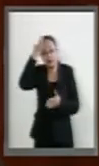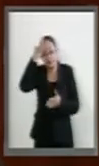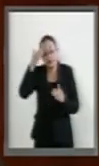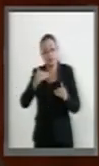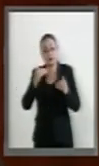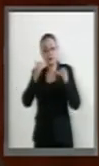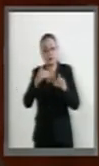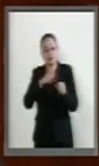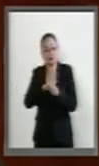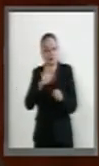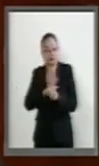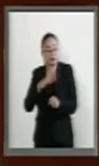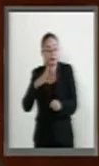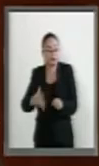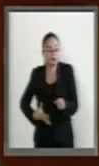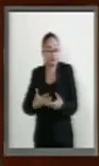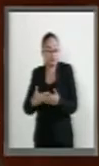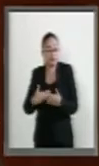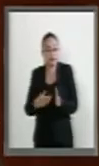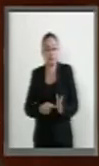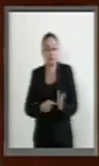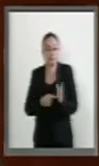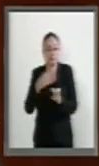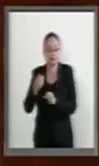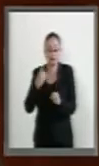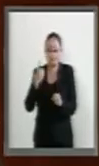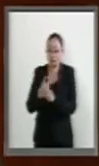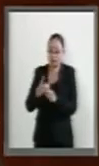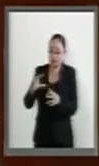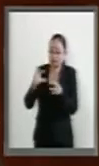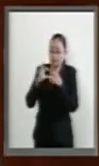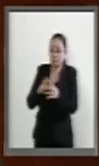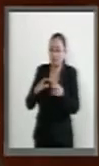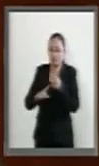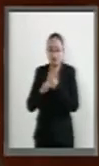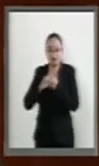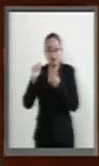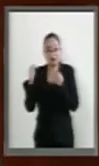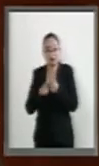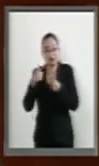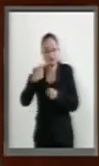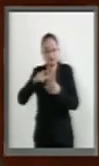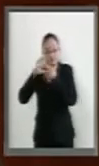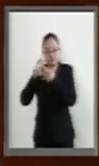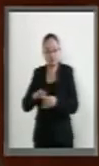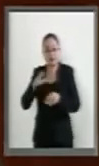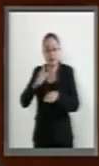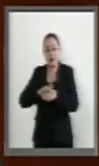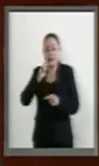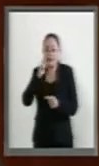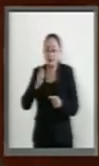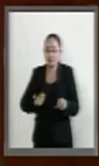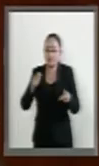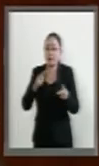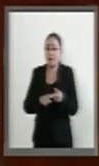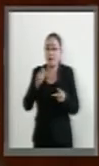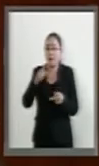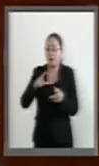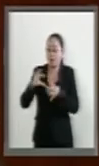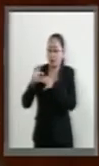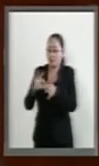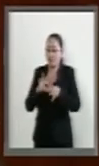y aprovechando las oportunidades y las coyunturas para estrechar los lazos de amistad y de